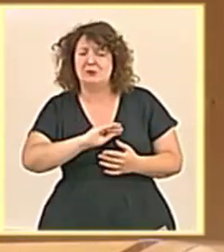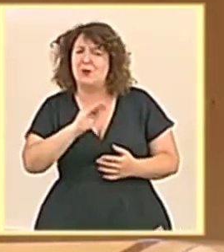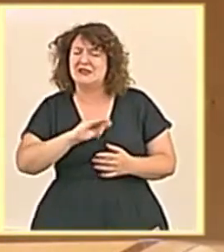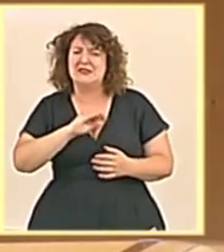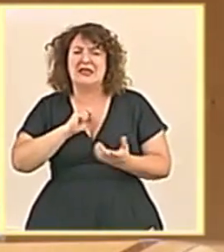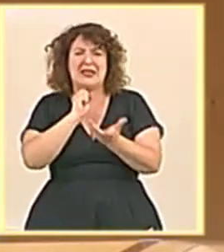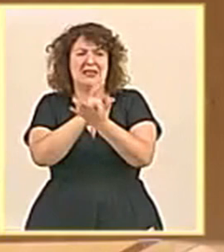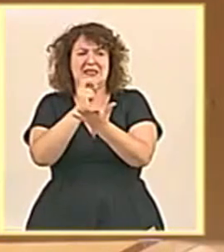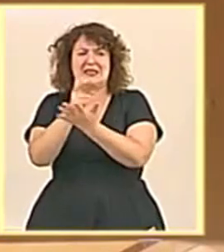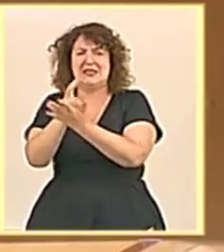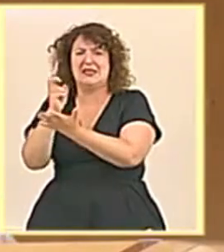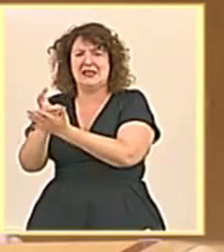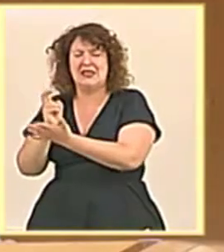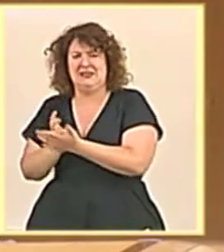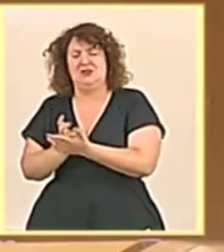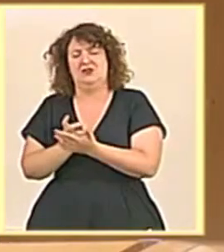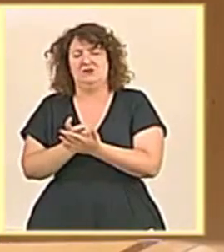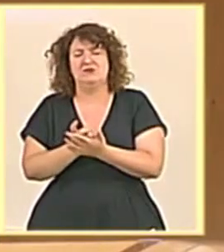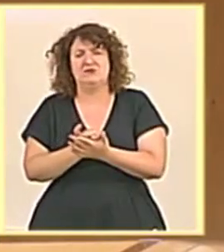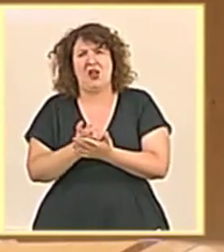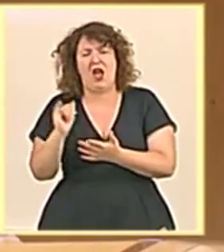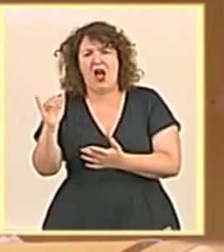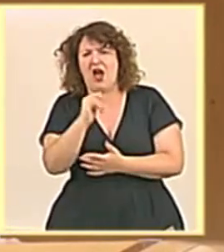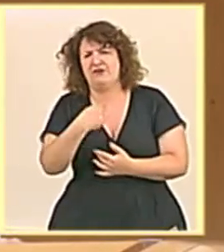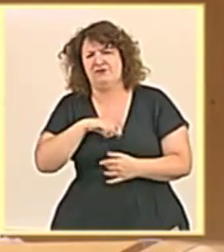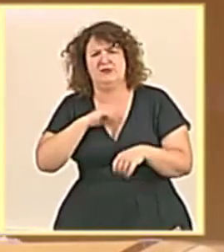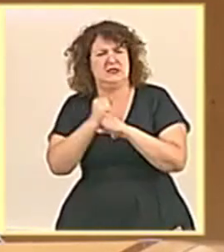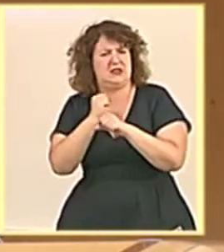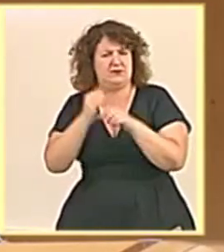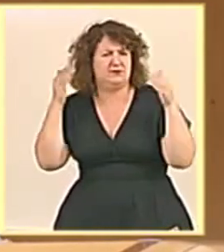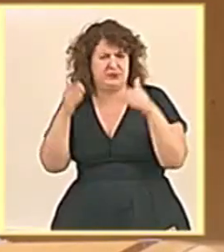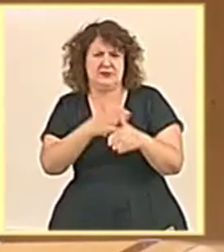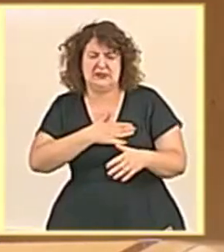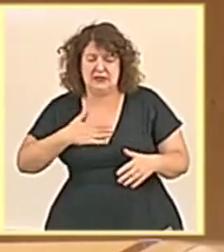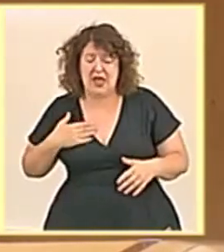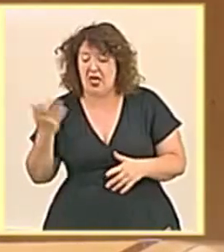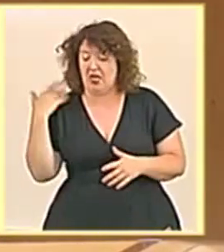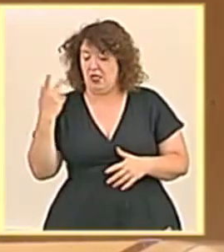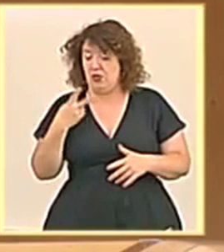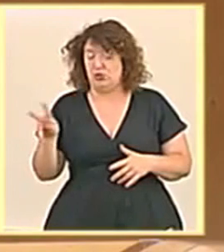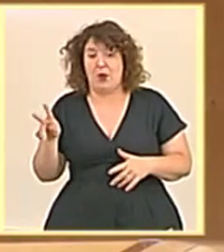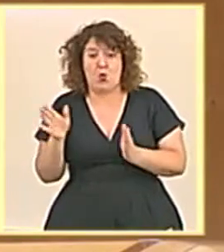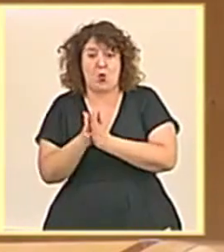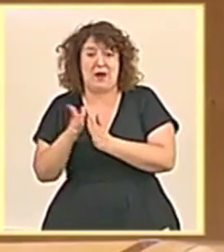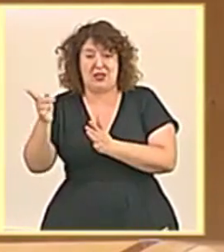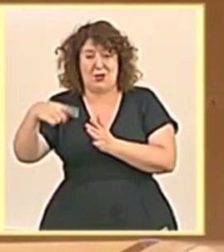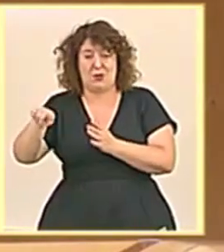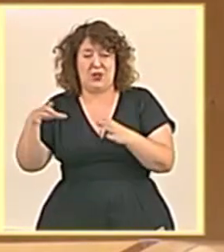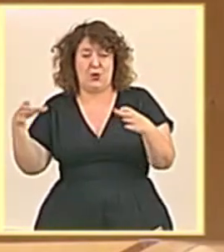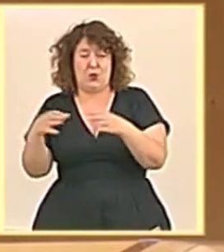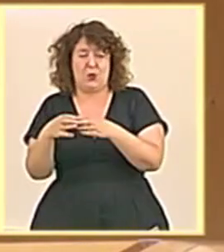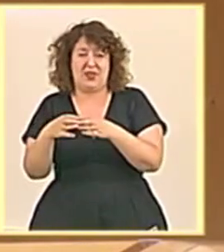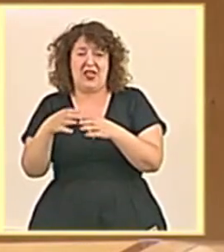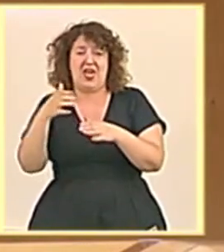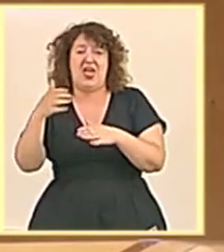los retos que tenemos delante trabajando juntos. Hace tan solo dos semanas un compañero de ustedes, del Grupo